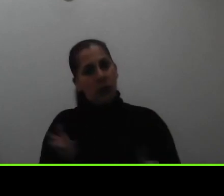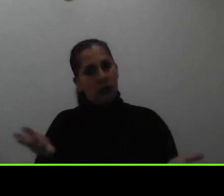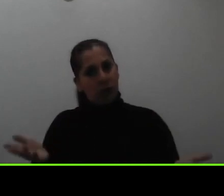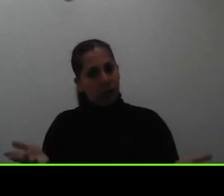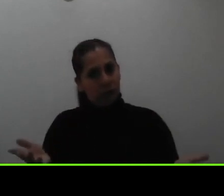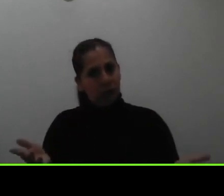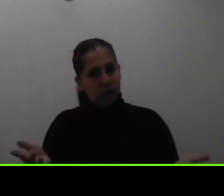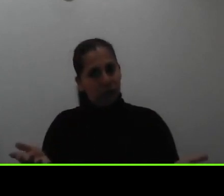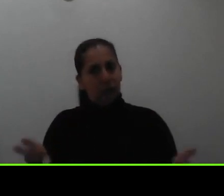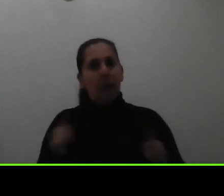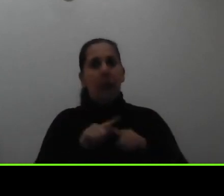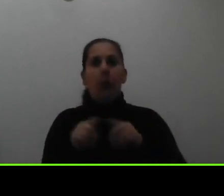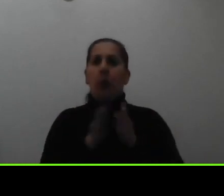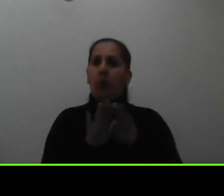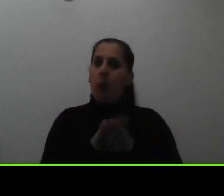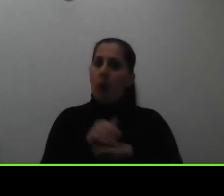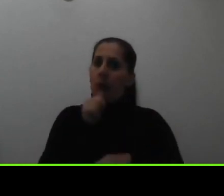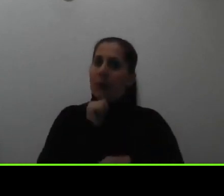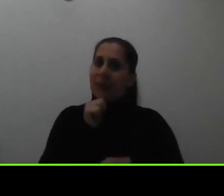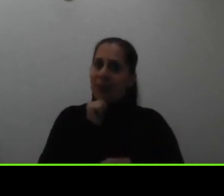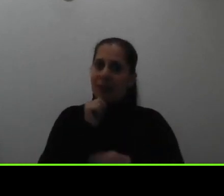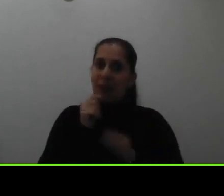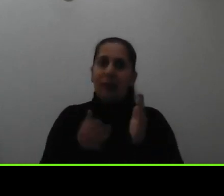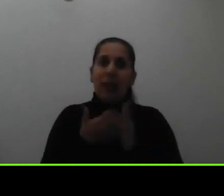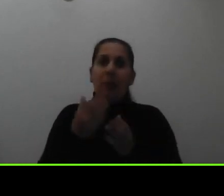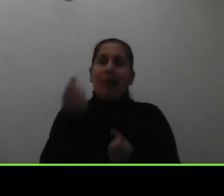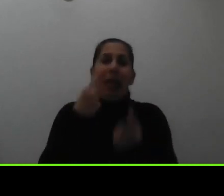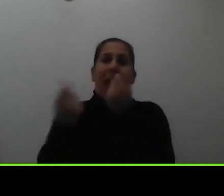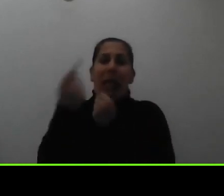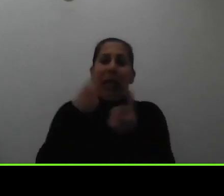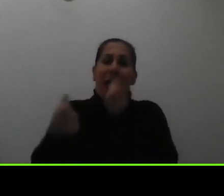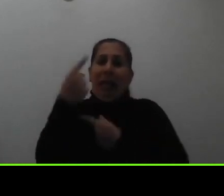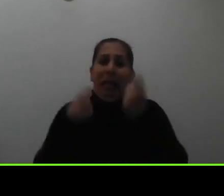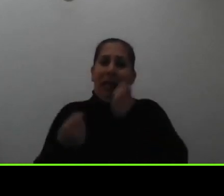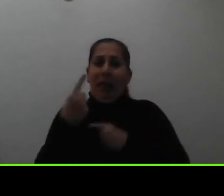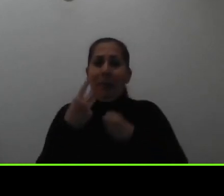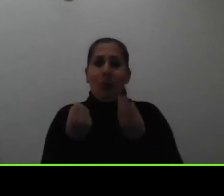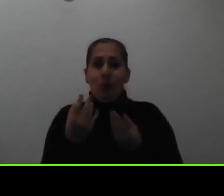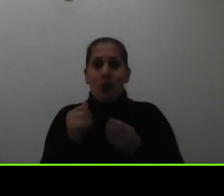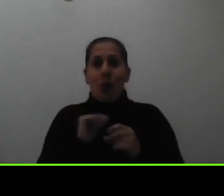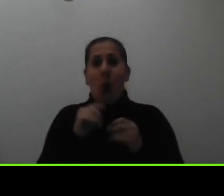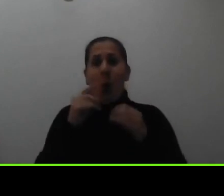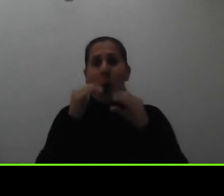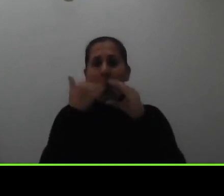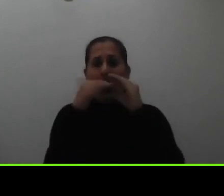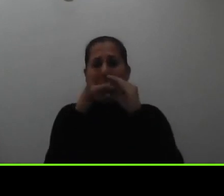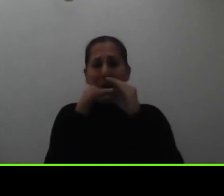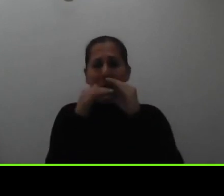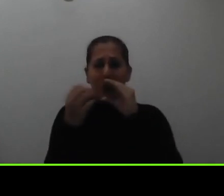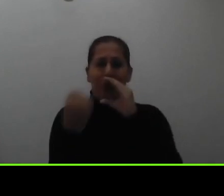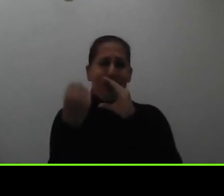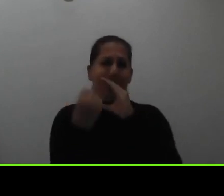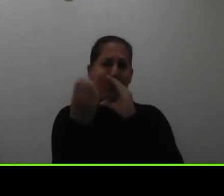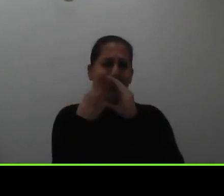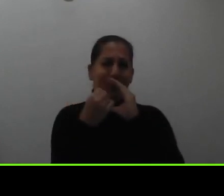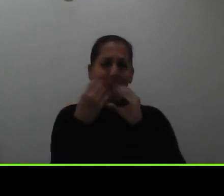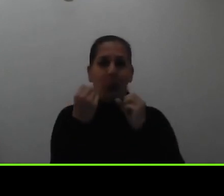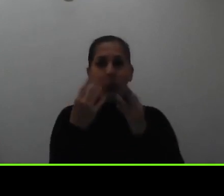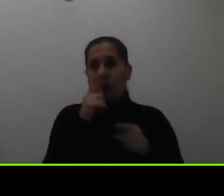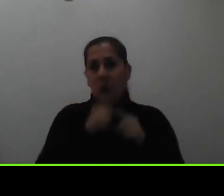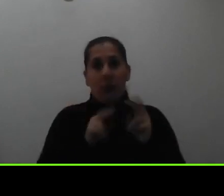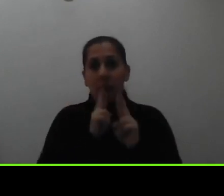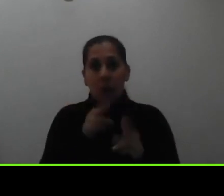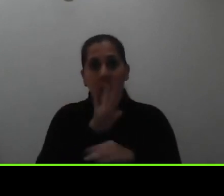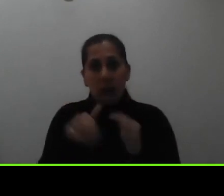pedimos un poco de paciencia porque pueden haber muchísimas consultas igual con los correos vean esto me recordó algo muy importante por